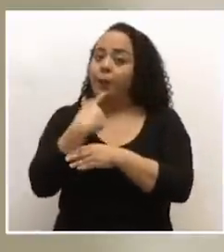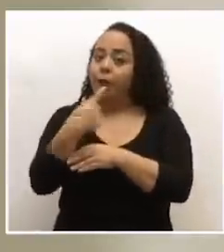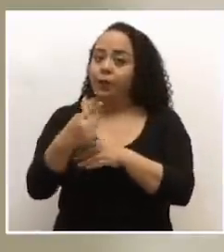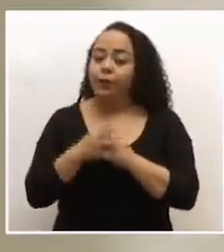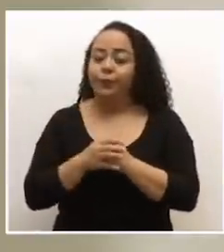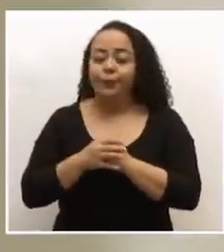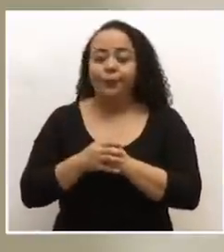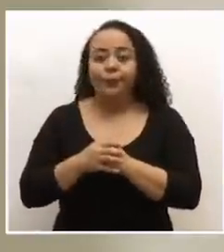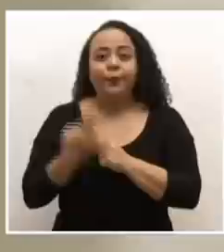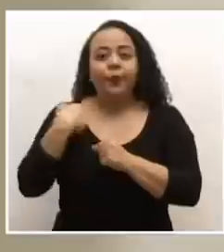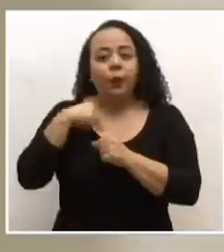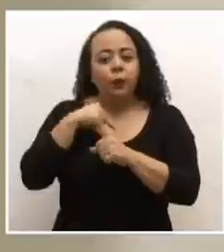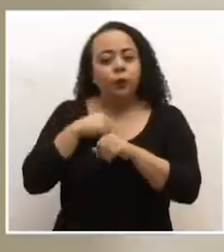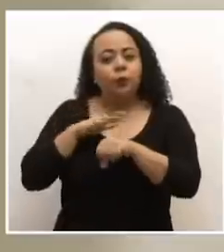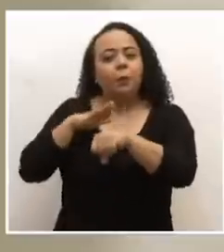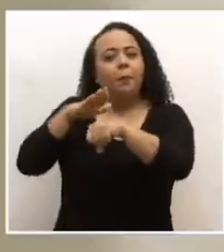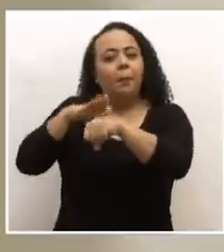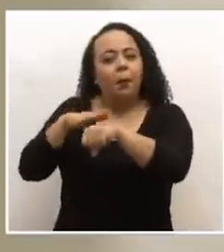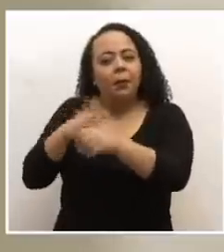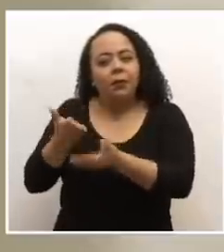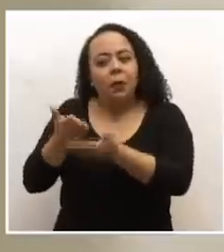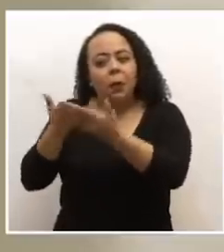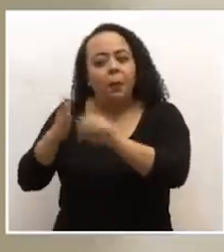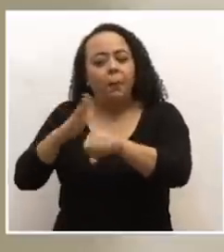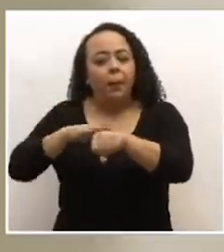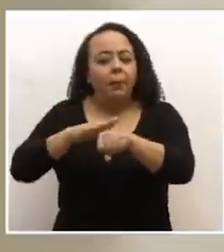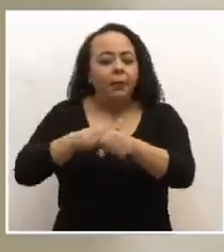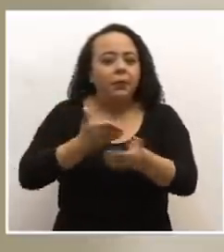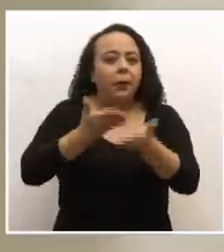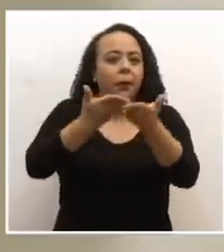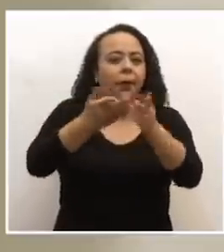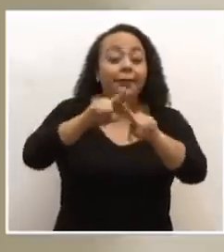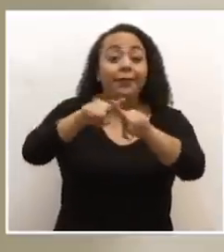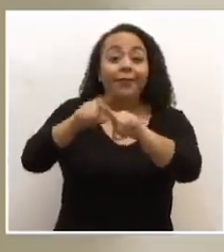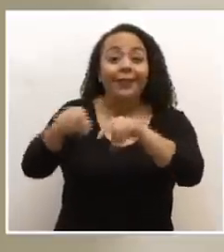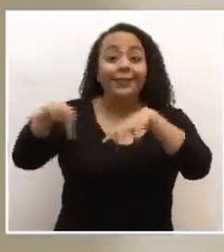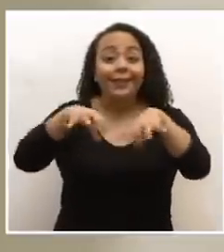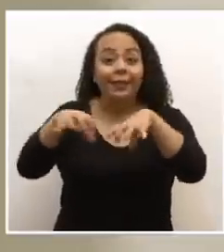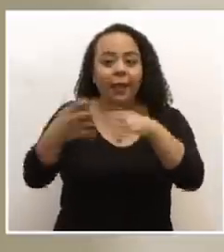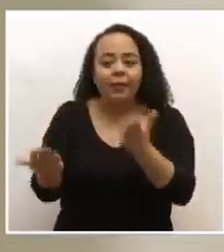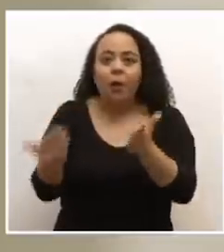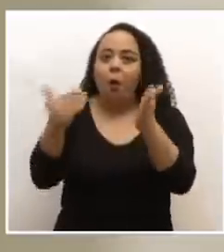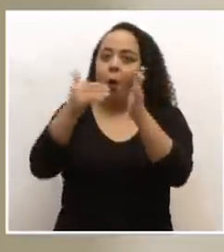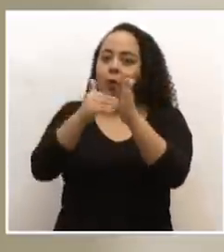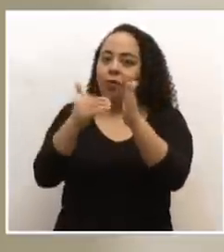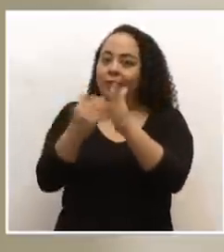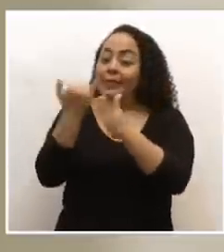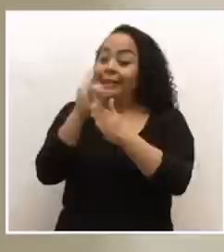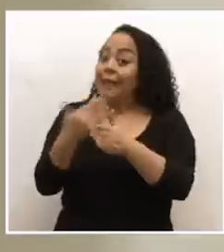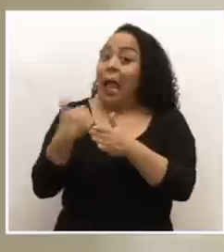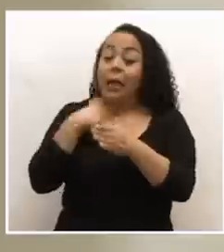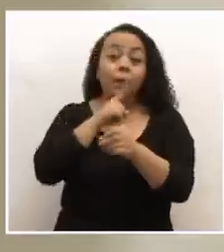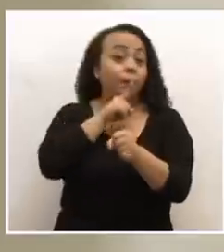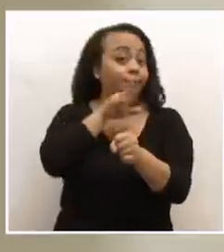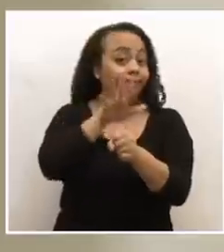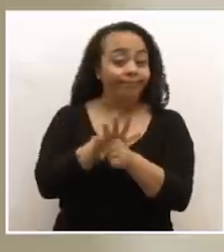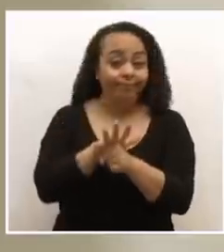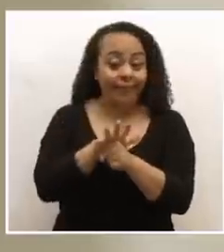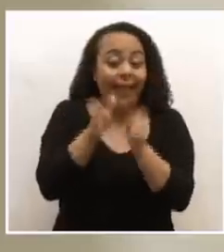ido dando permiso para que diferentes actividades se retomen, si existe un incumplimiento